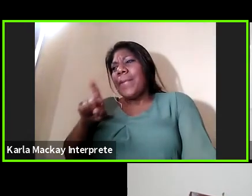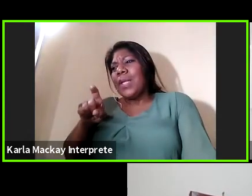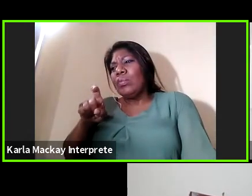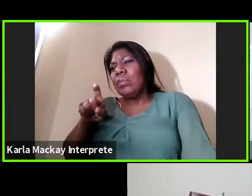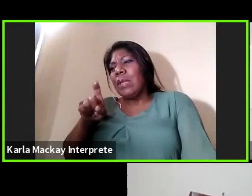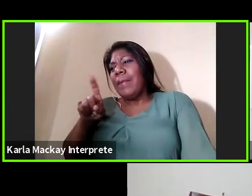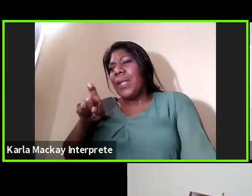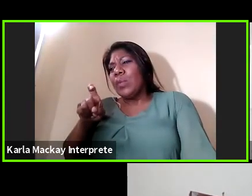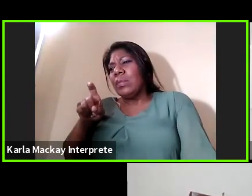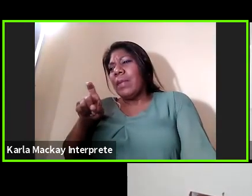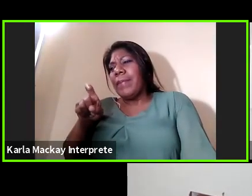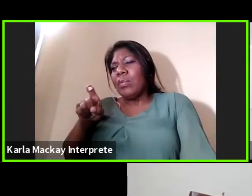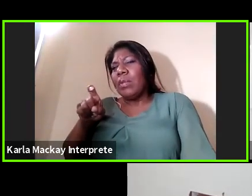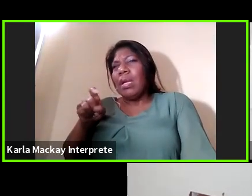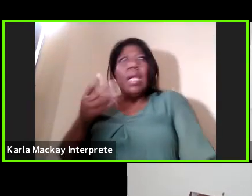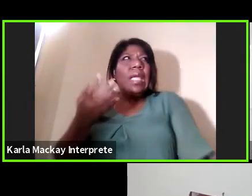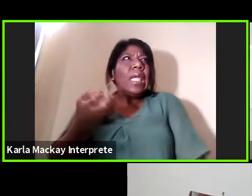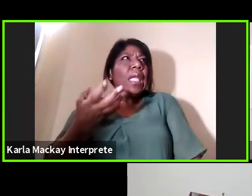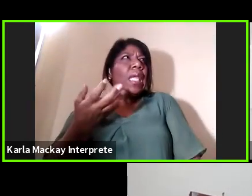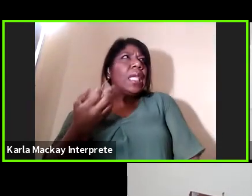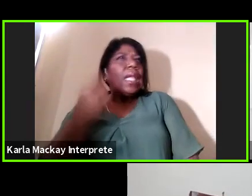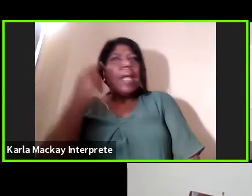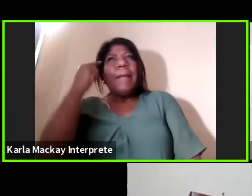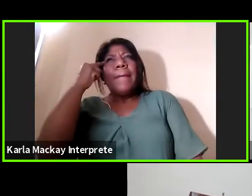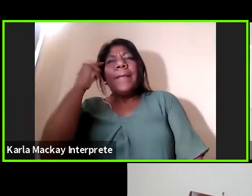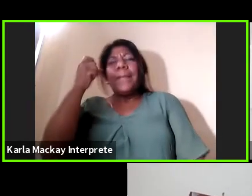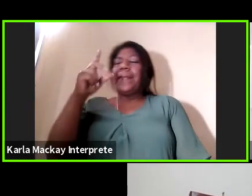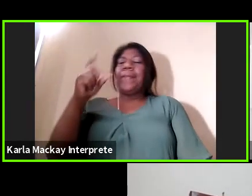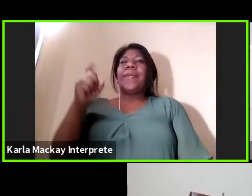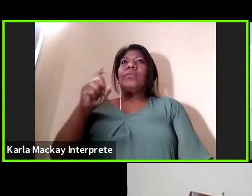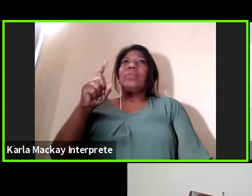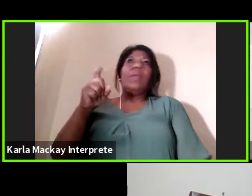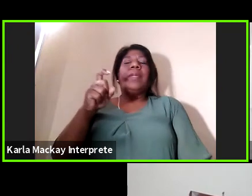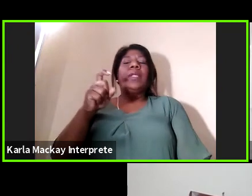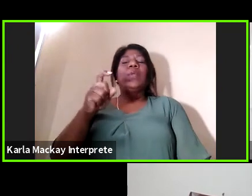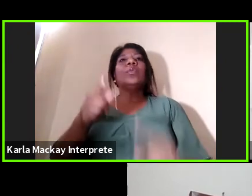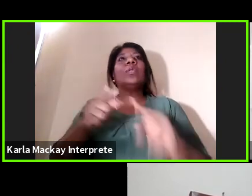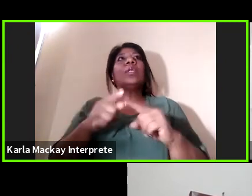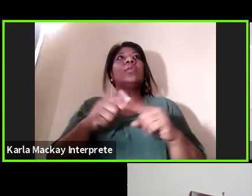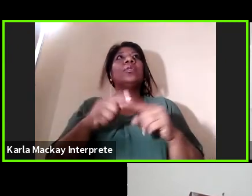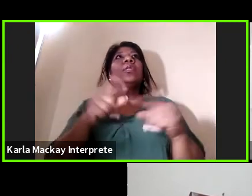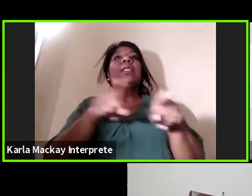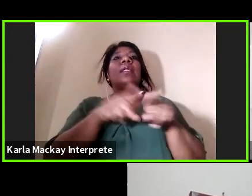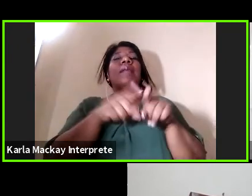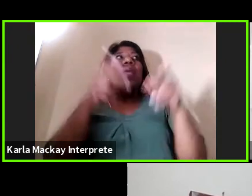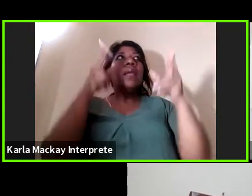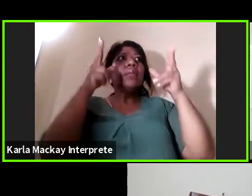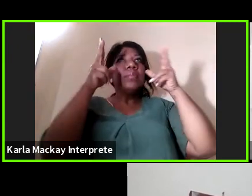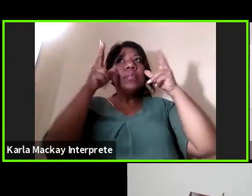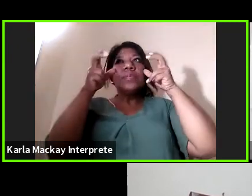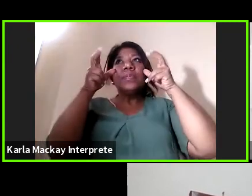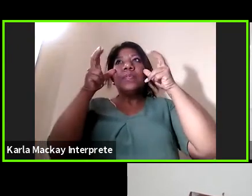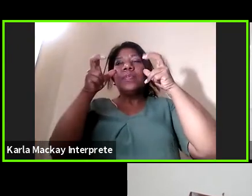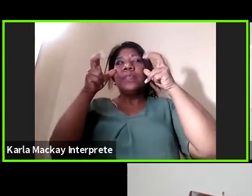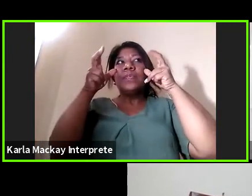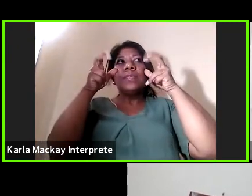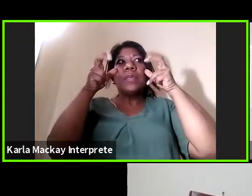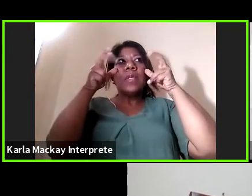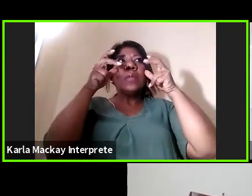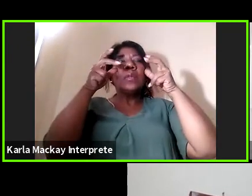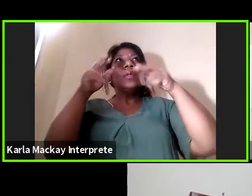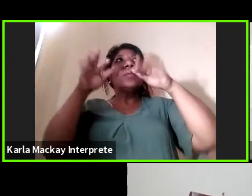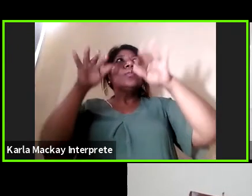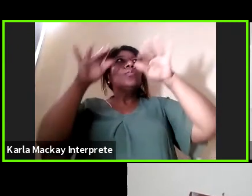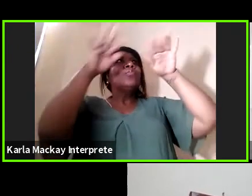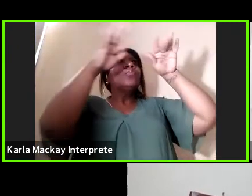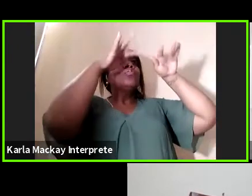años en el año que ya caminan que empiezan a observar y a disfrutar de la naturaleza y a